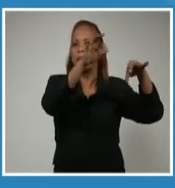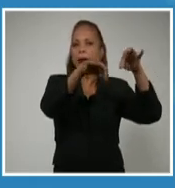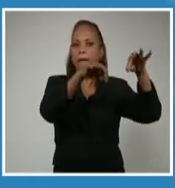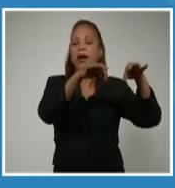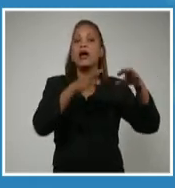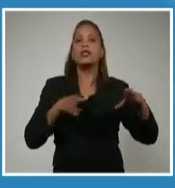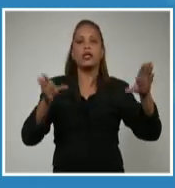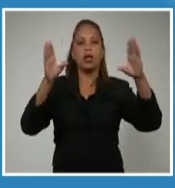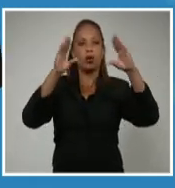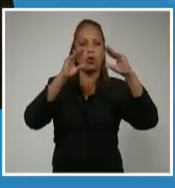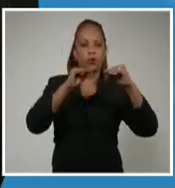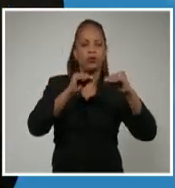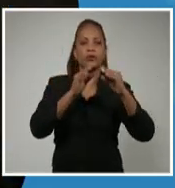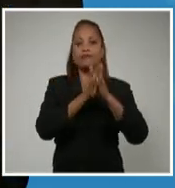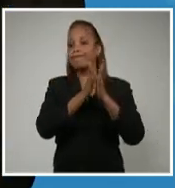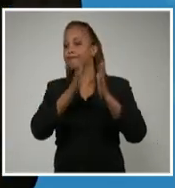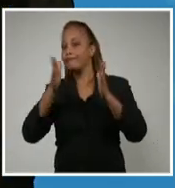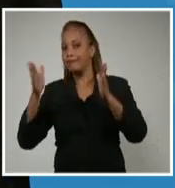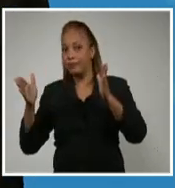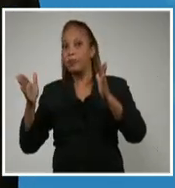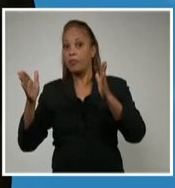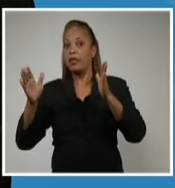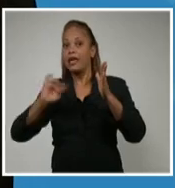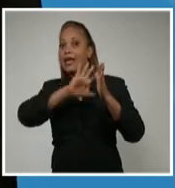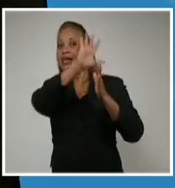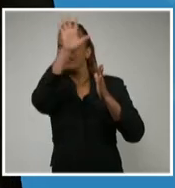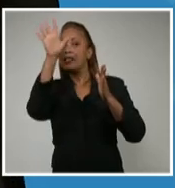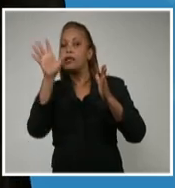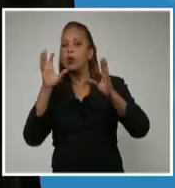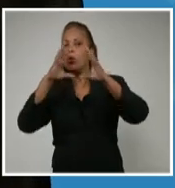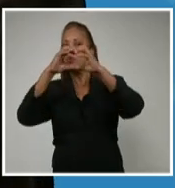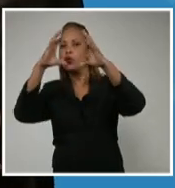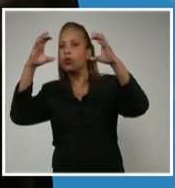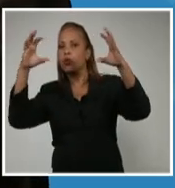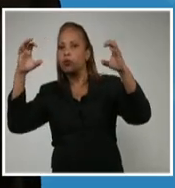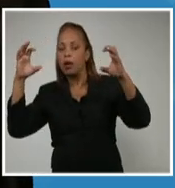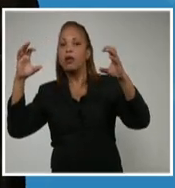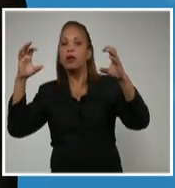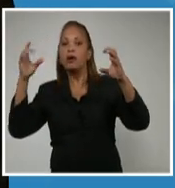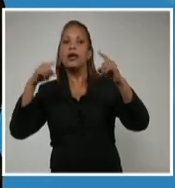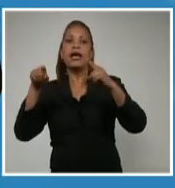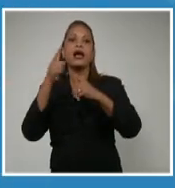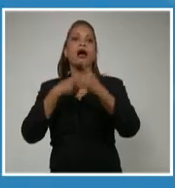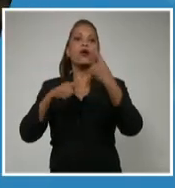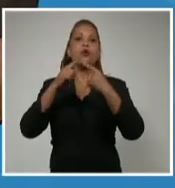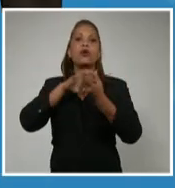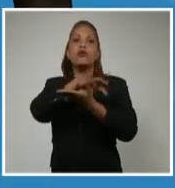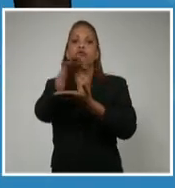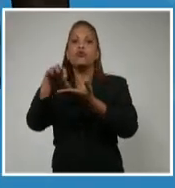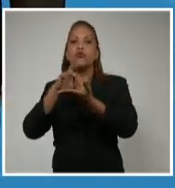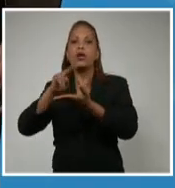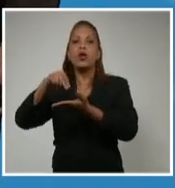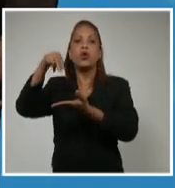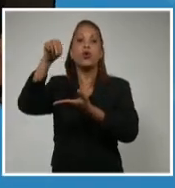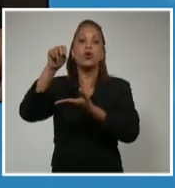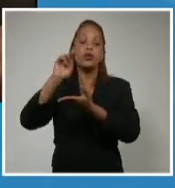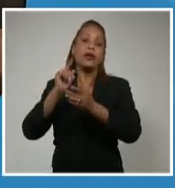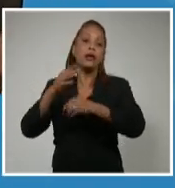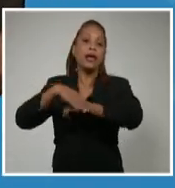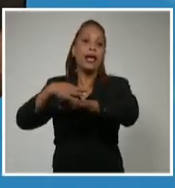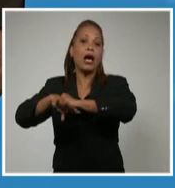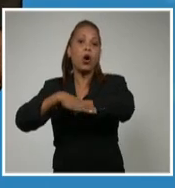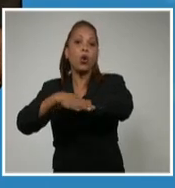en el resto del territorio nacional. Cielos parcialmente nublados, ocasionalmente nublados en zonas de la costa norte, pero con solo